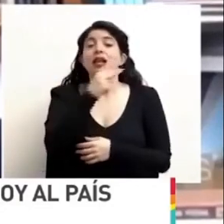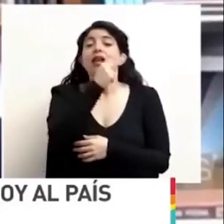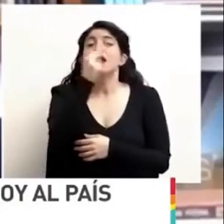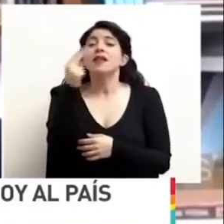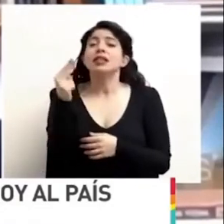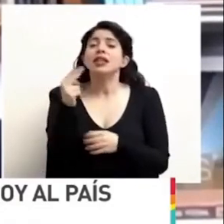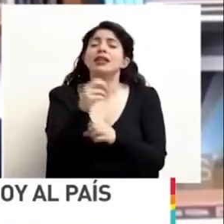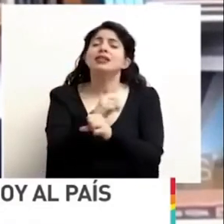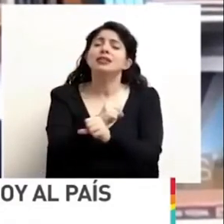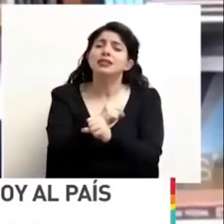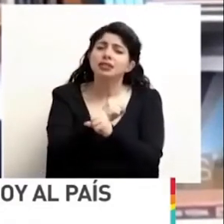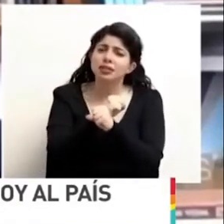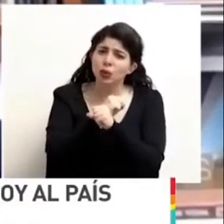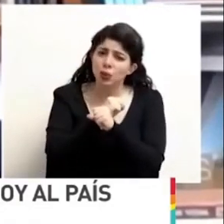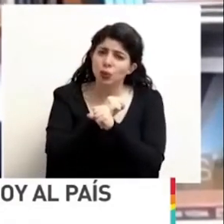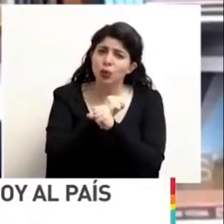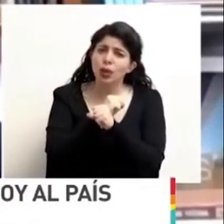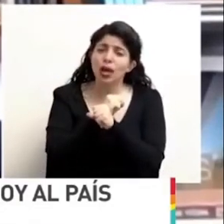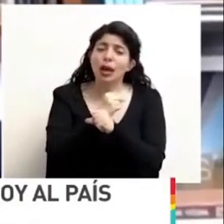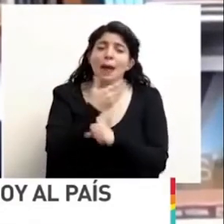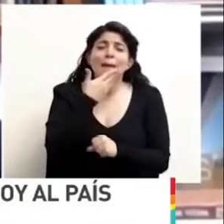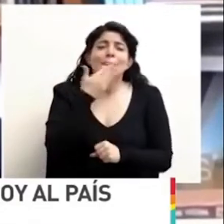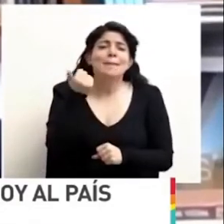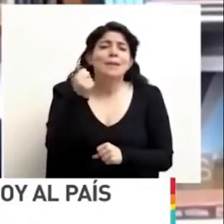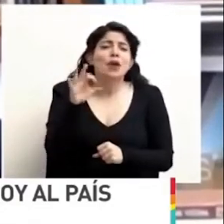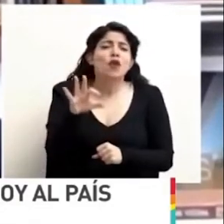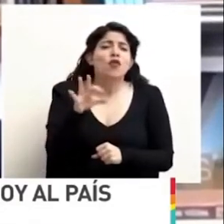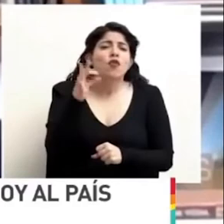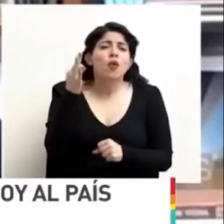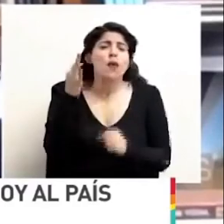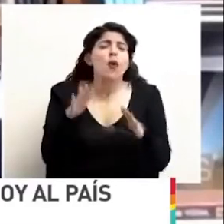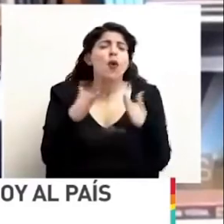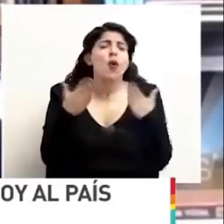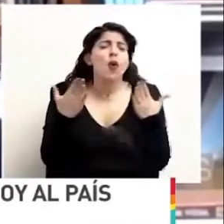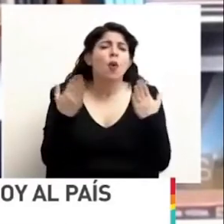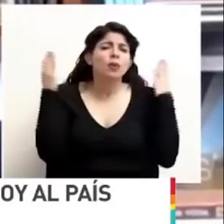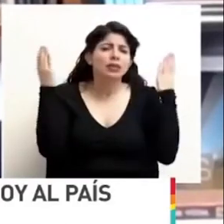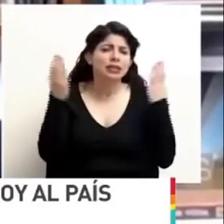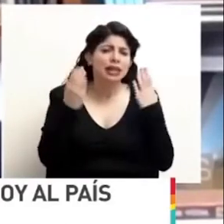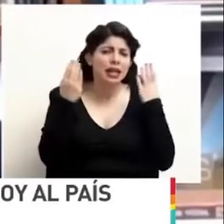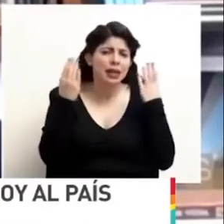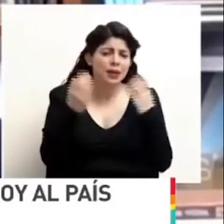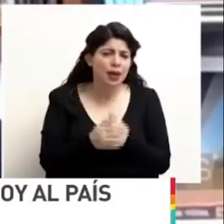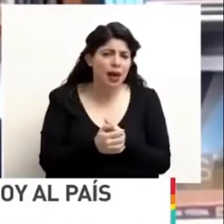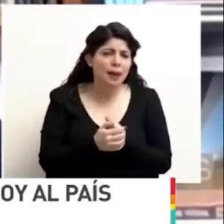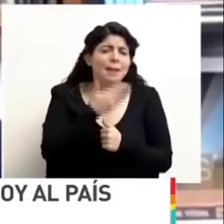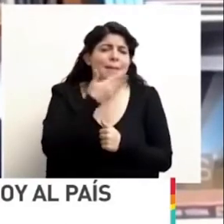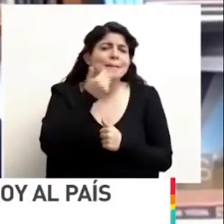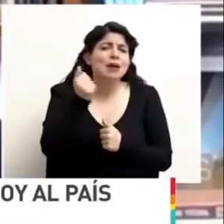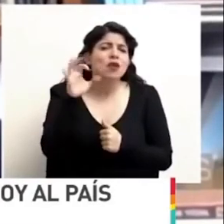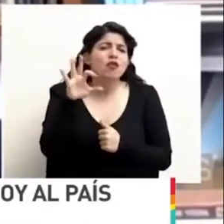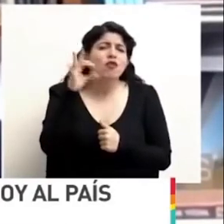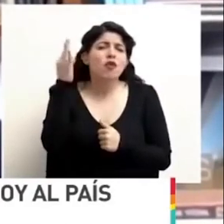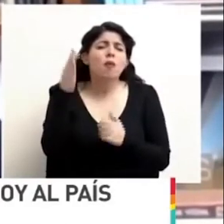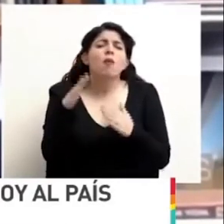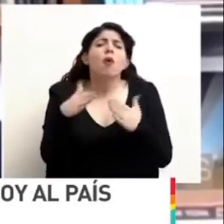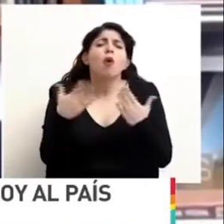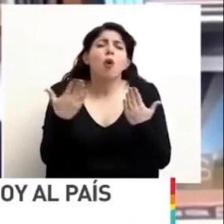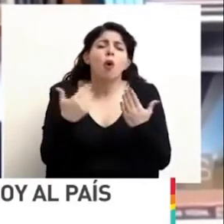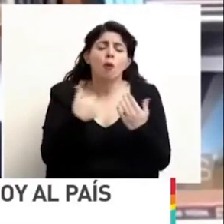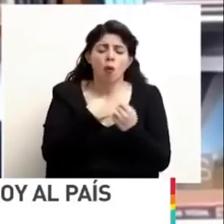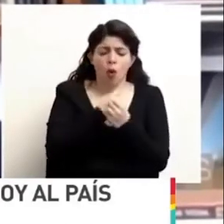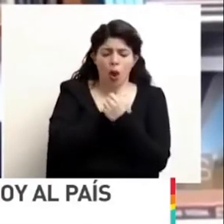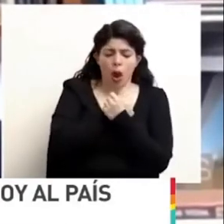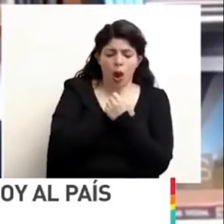segura en la que la mejor forma de celebrar y la mejor forma de mostrarle amor a nuestros